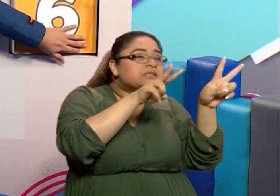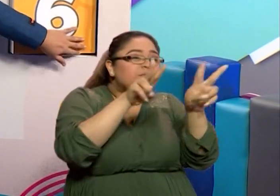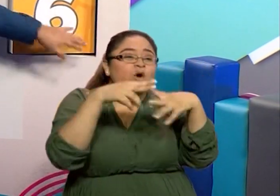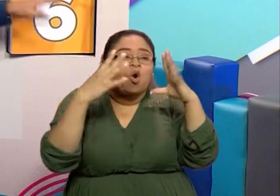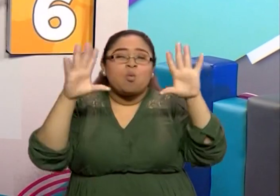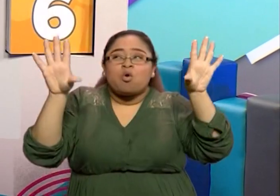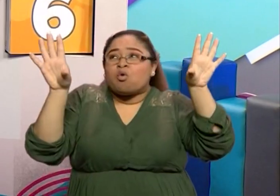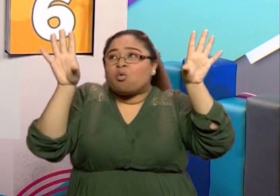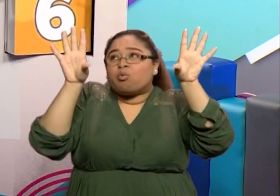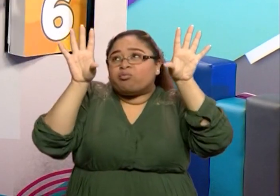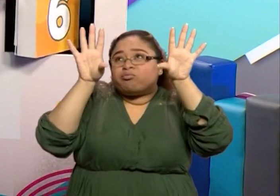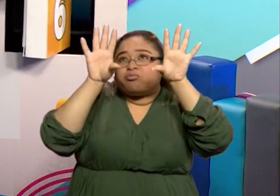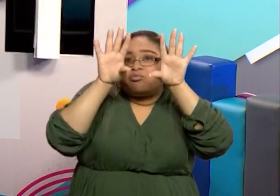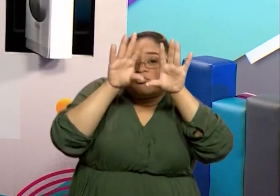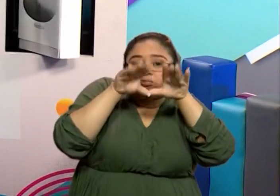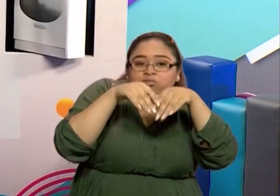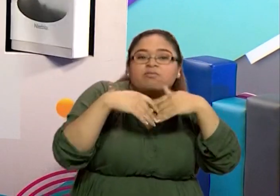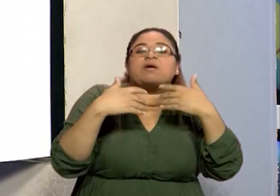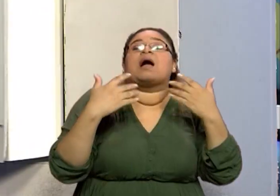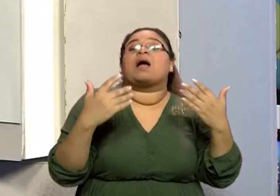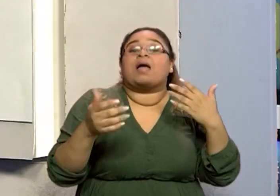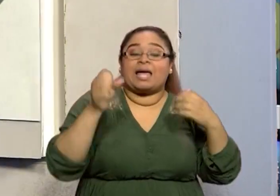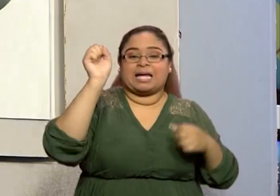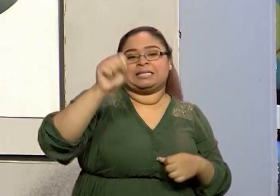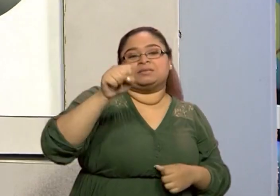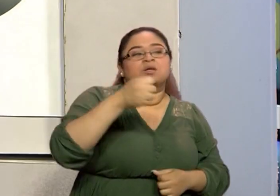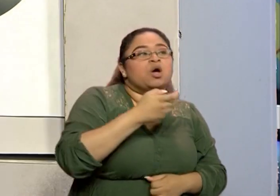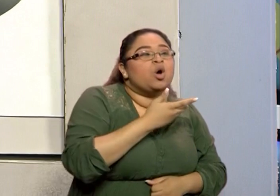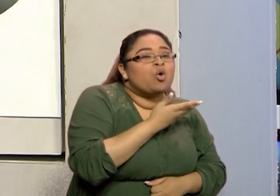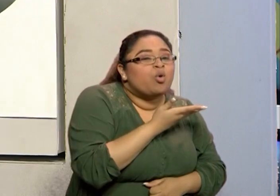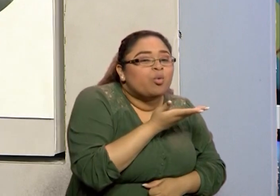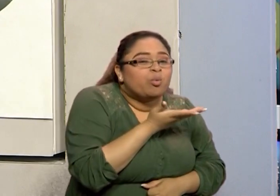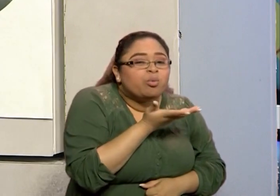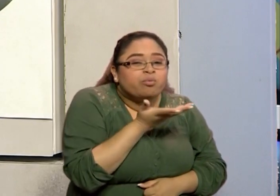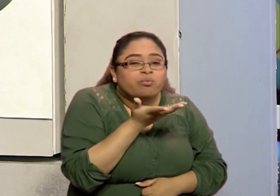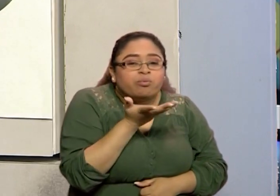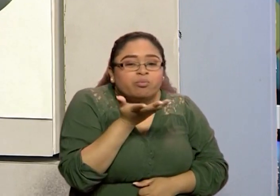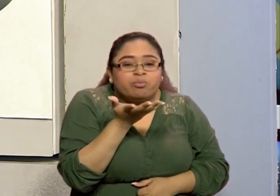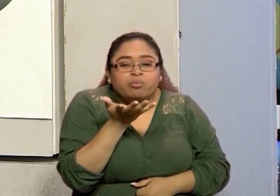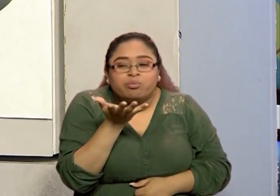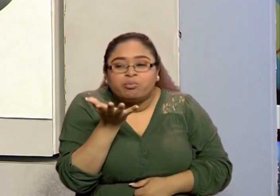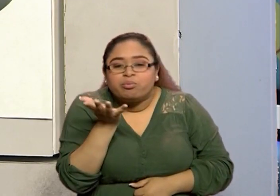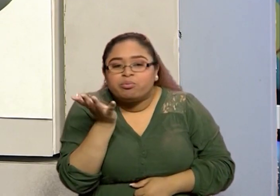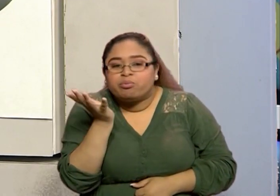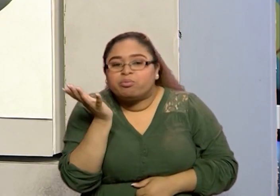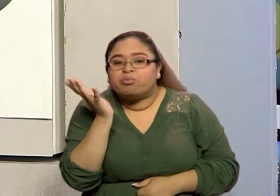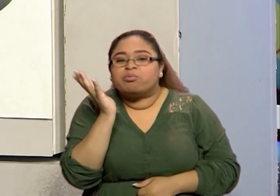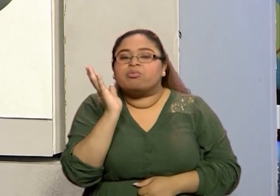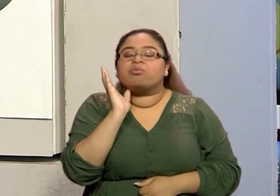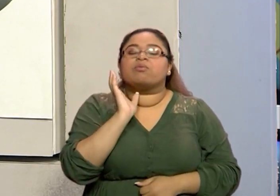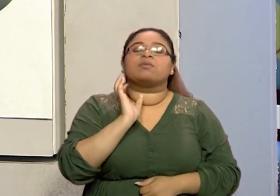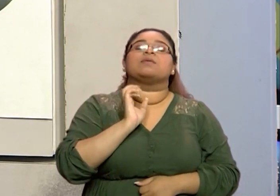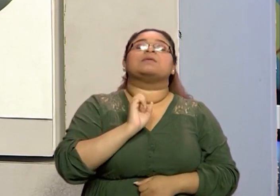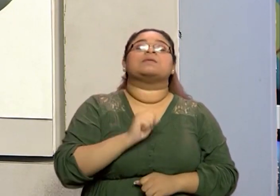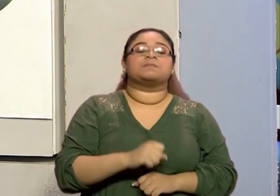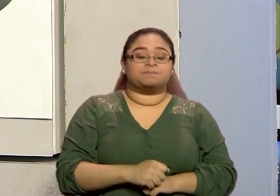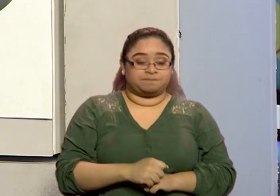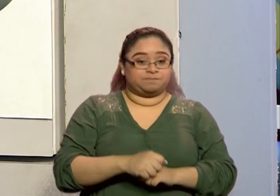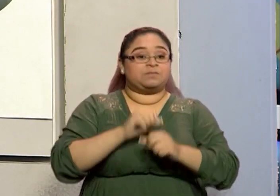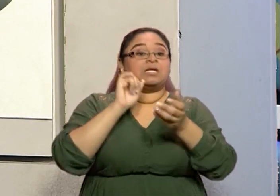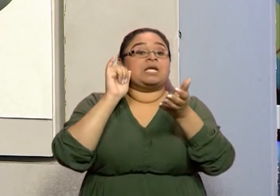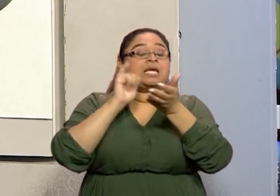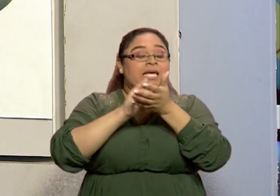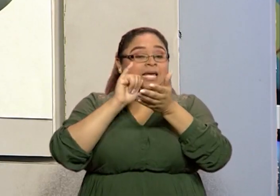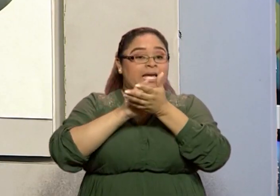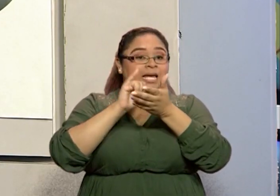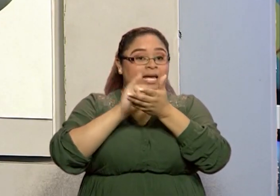qué fenómeno sería? Veamos. La niebla. Muy bien. Este fenómeno atmosférico